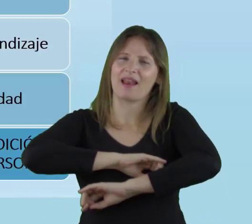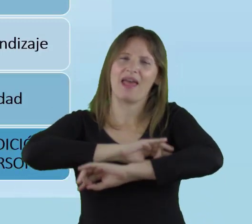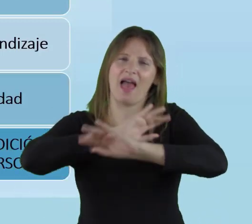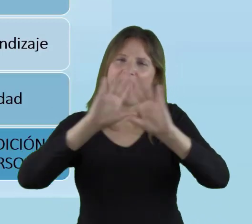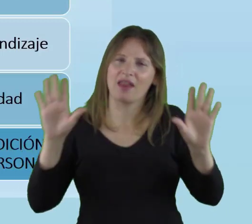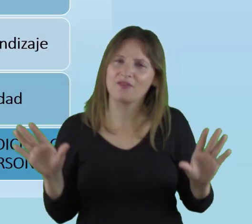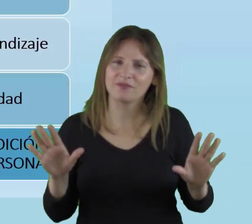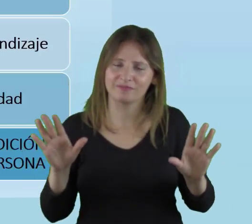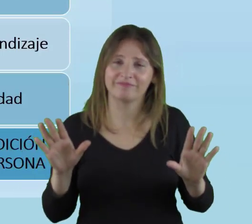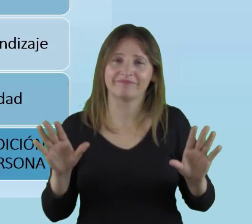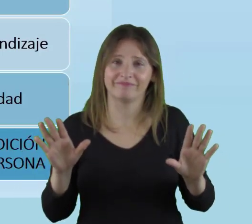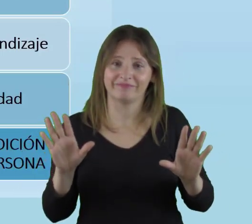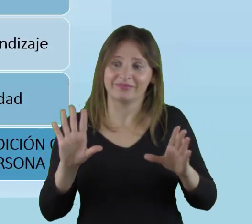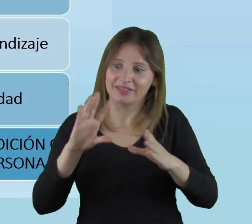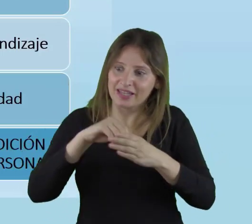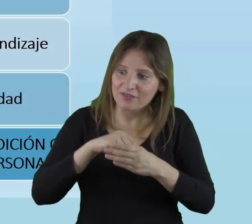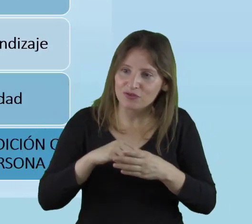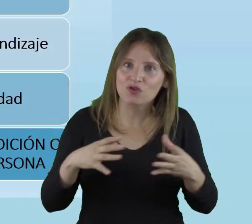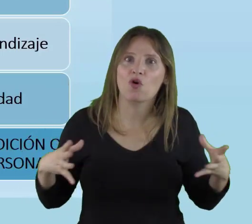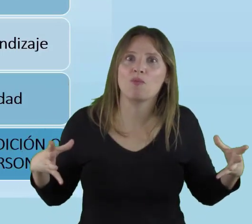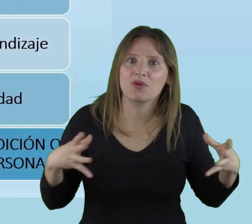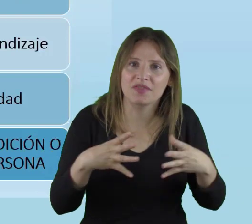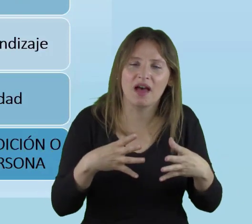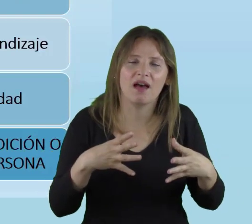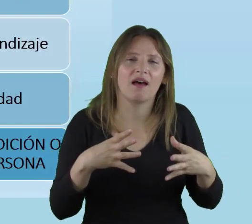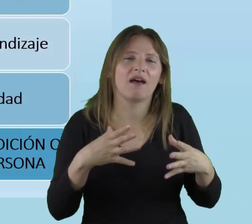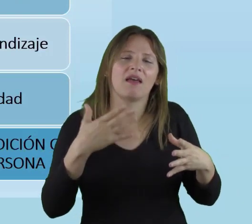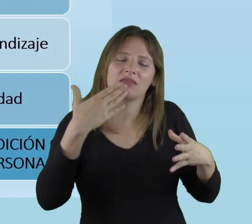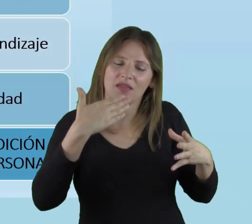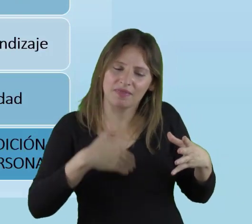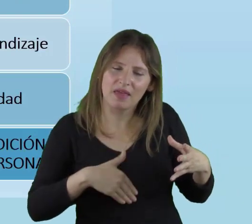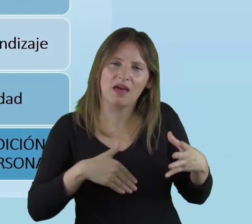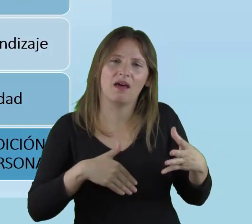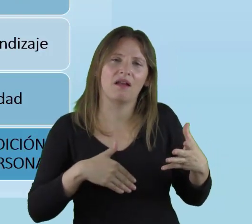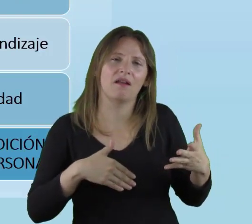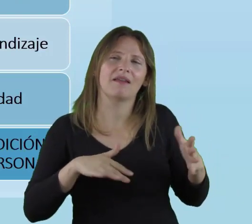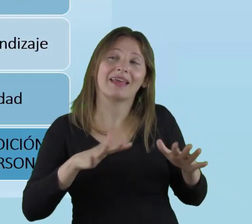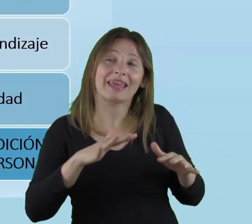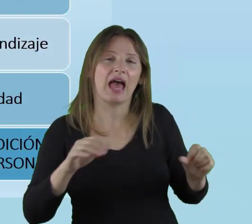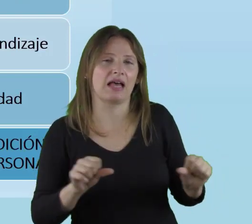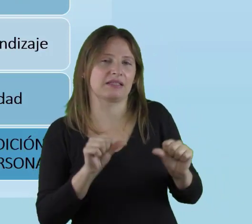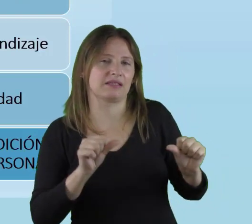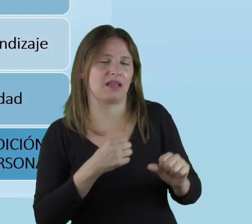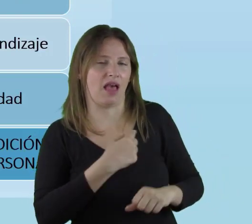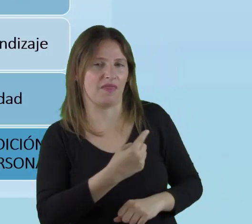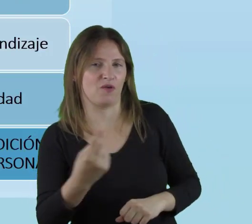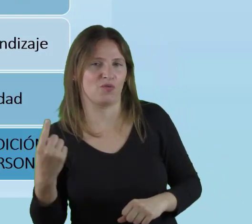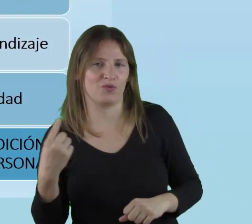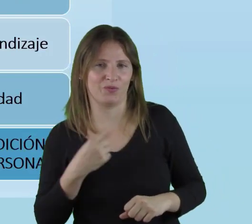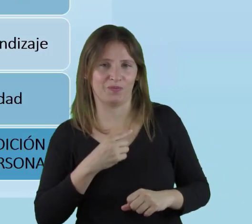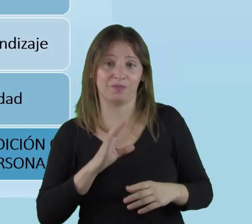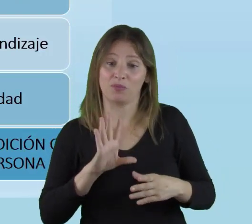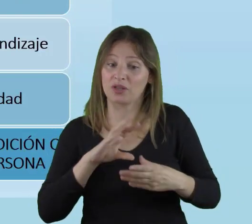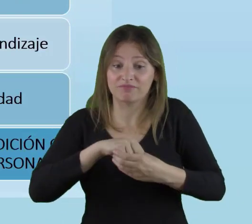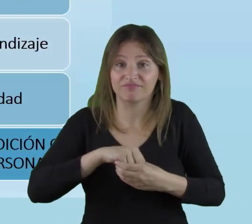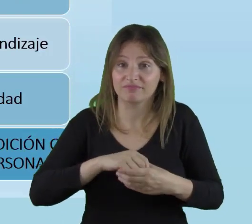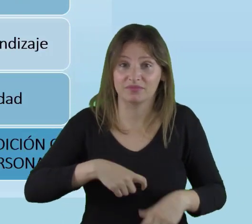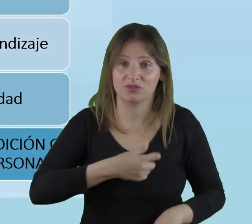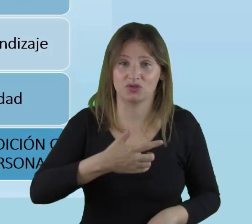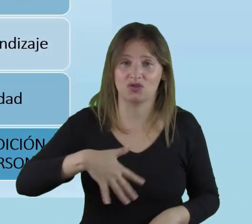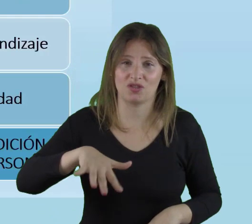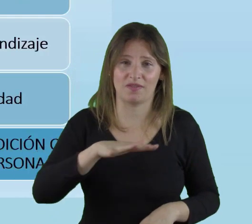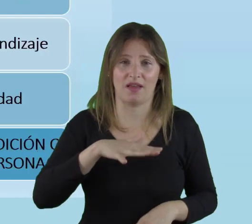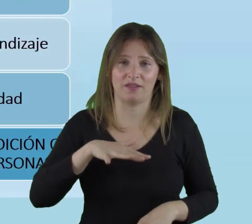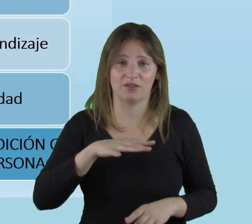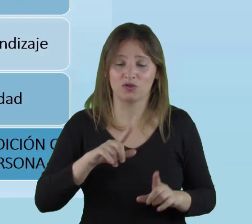persona que pertenece a una comunidad. Cualquier persona que pertenece a la sociedad.